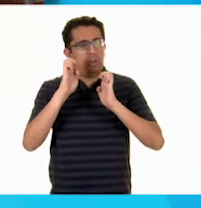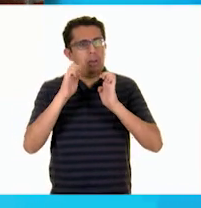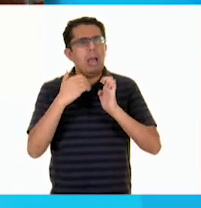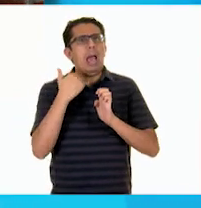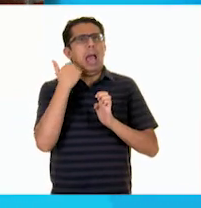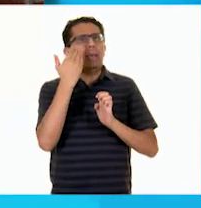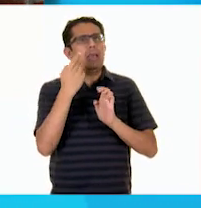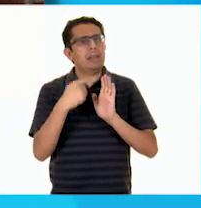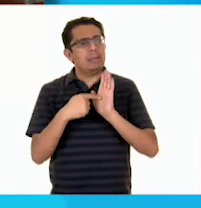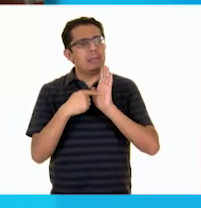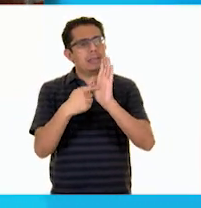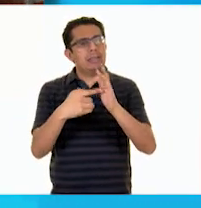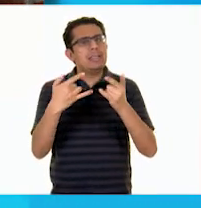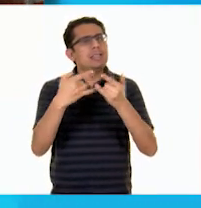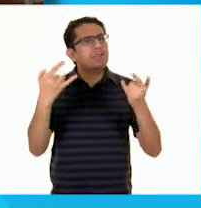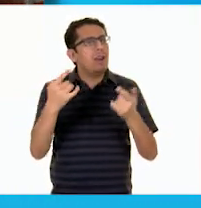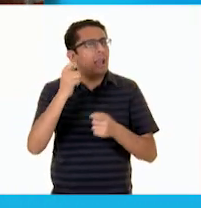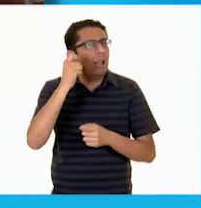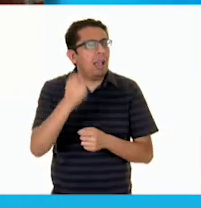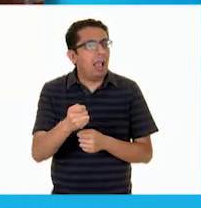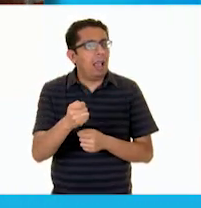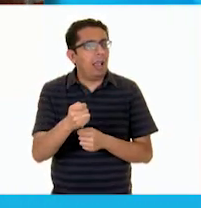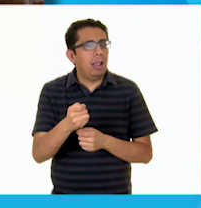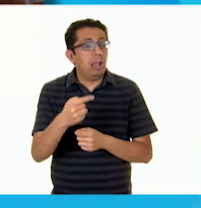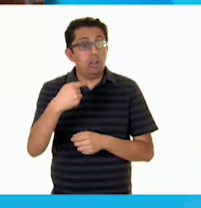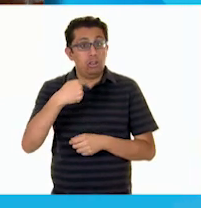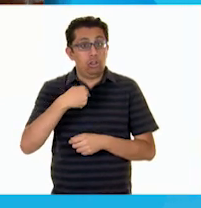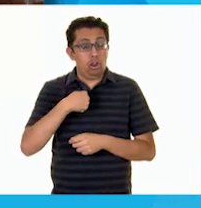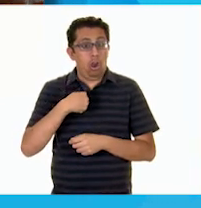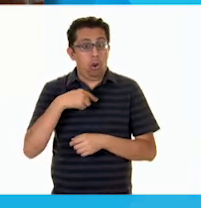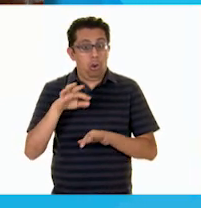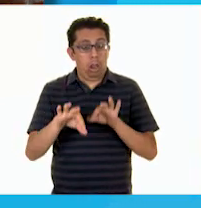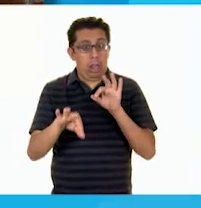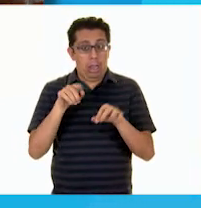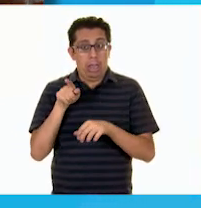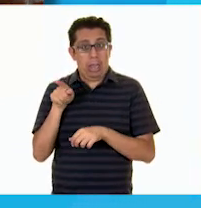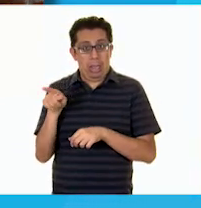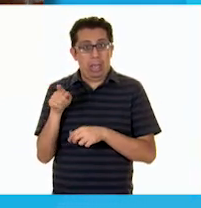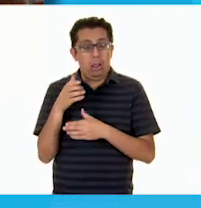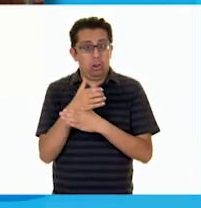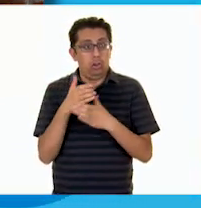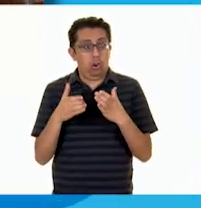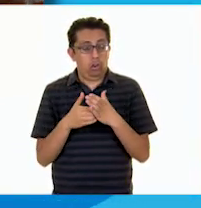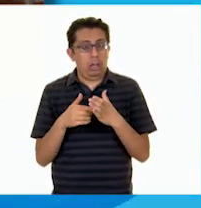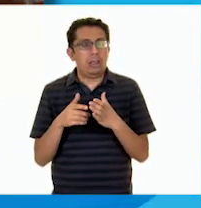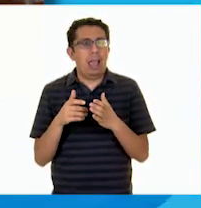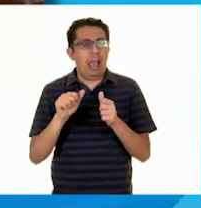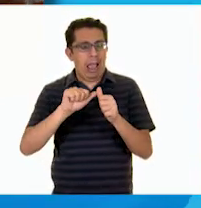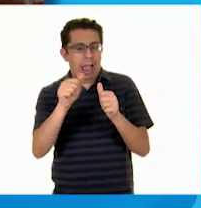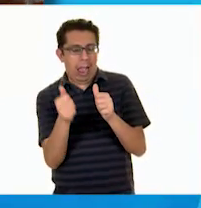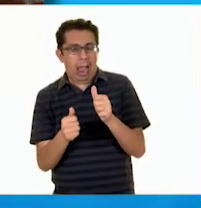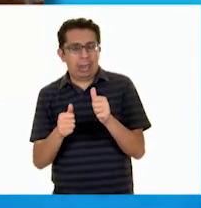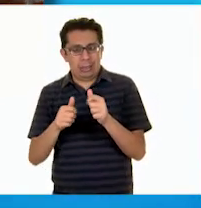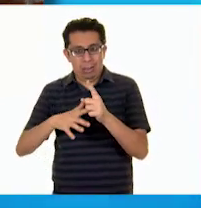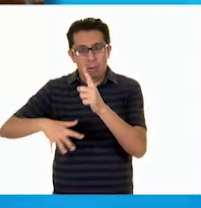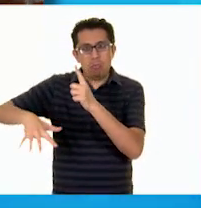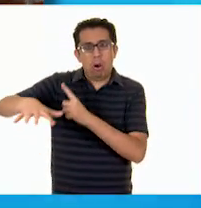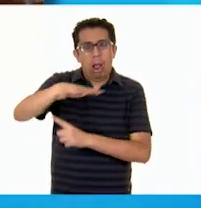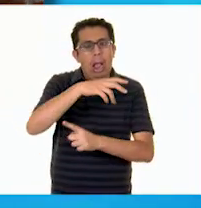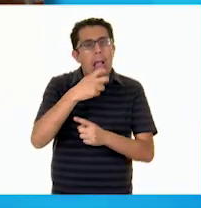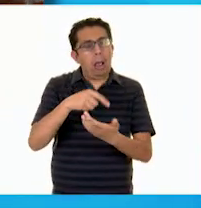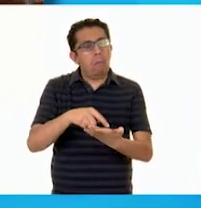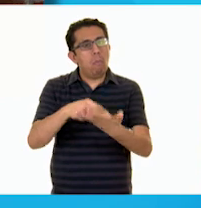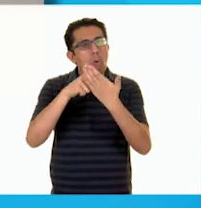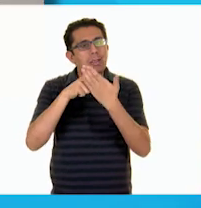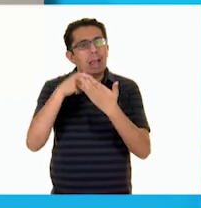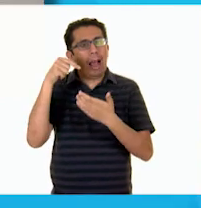quieres transmitir? Yo elegí estas piezas de arte popular porque nos acercan a las tradiciones y culturas de los diferentes pueblos